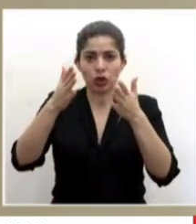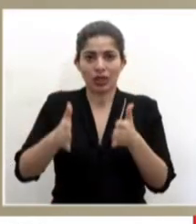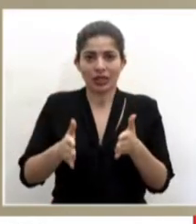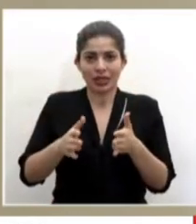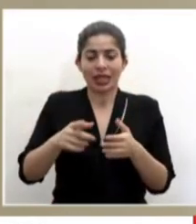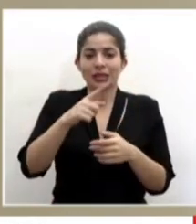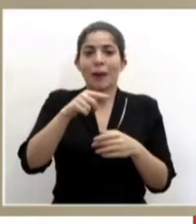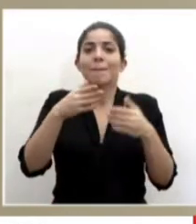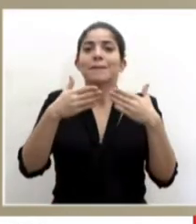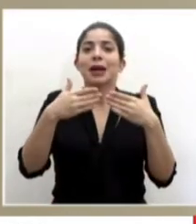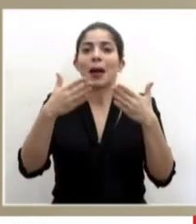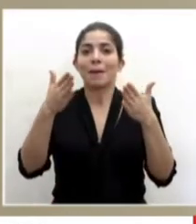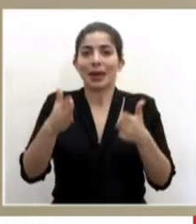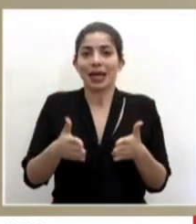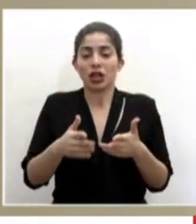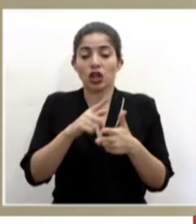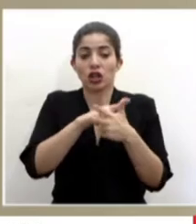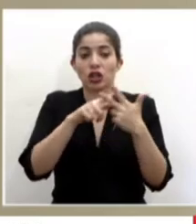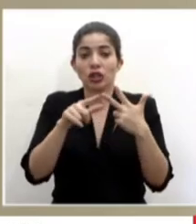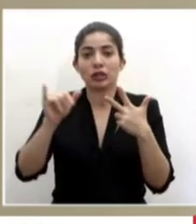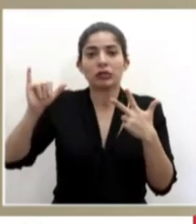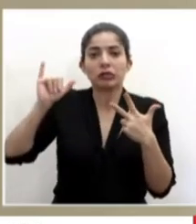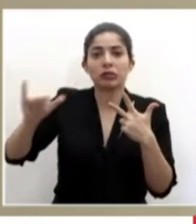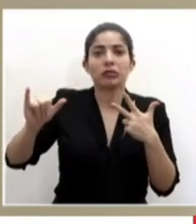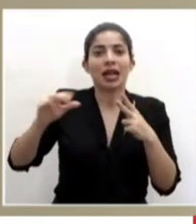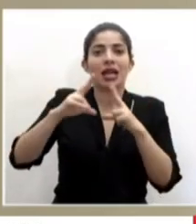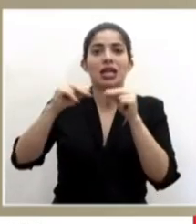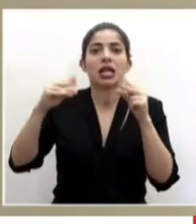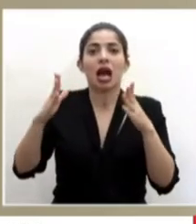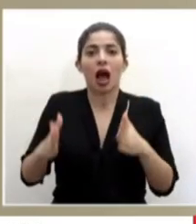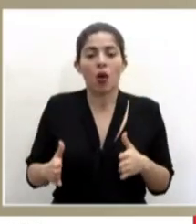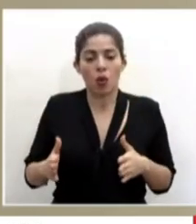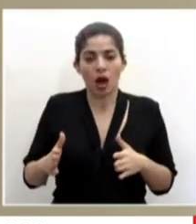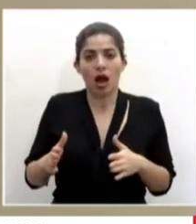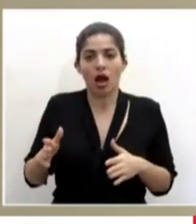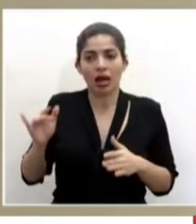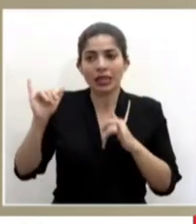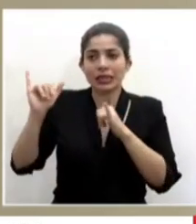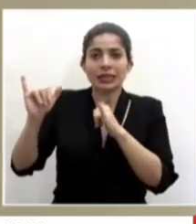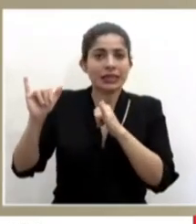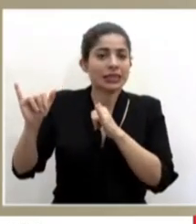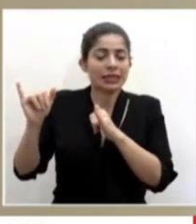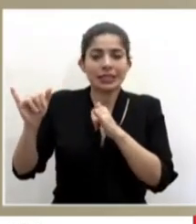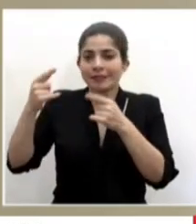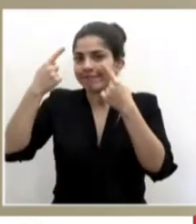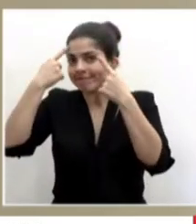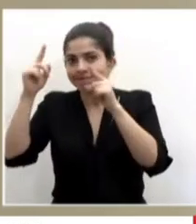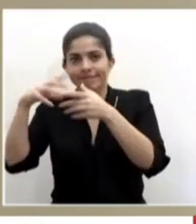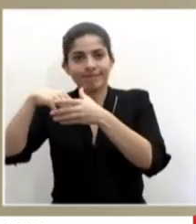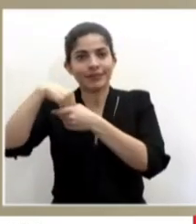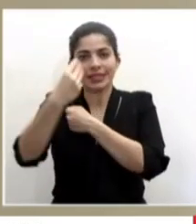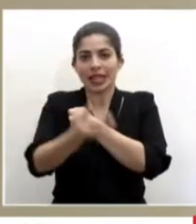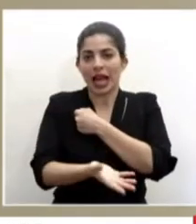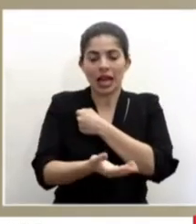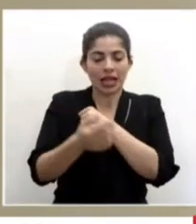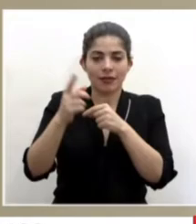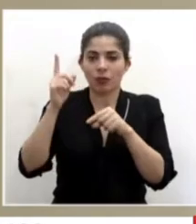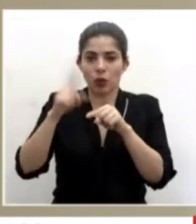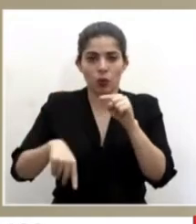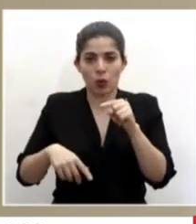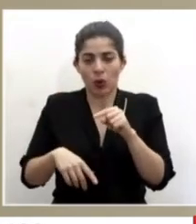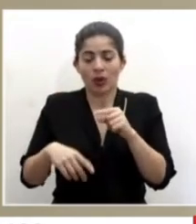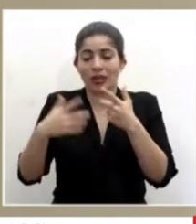nacionalidad panameña que se encuentran en territorio nicaragüense y que no han podido salir de ese territorio.